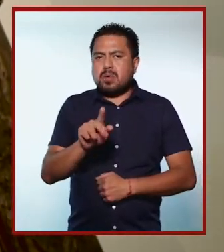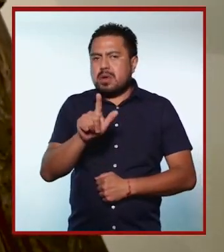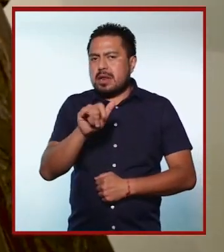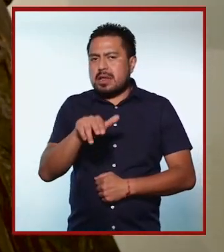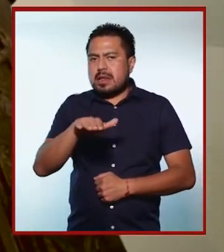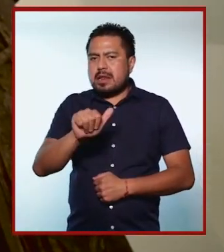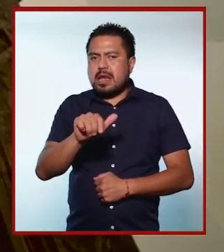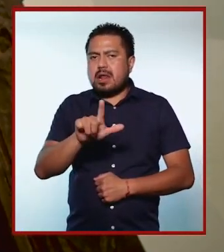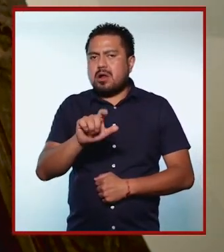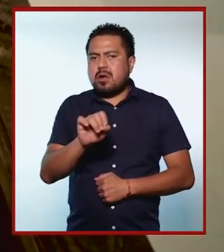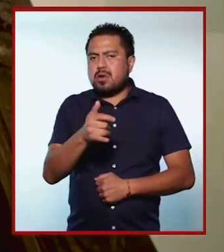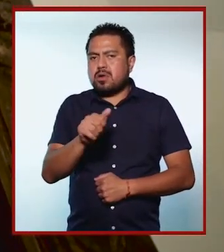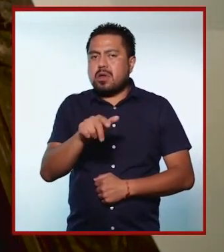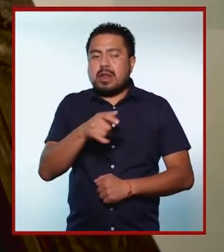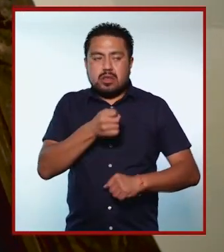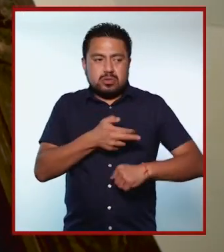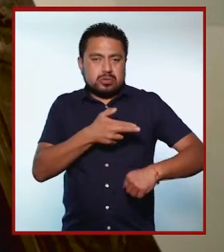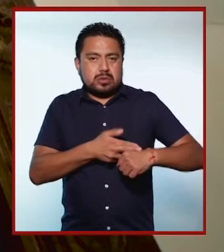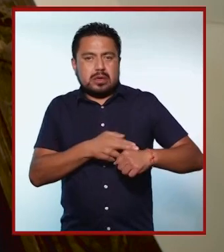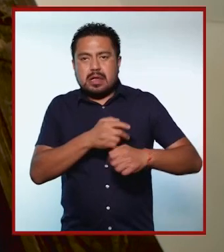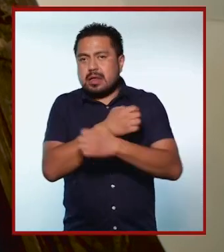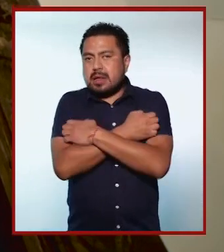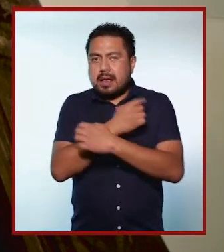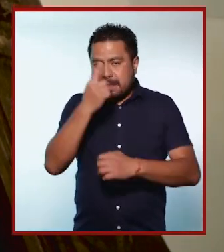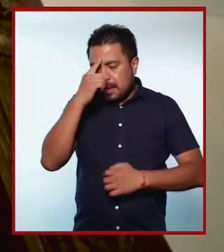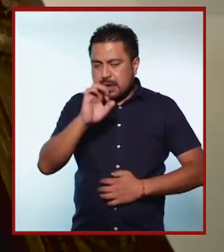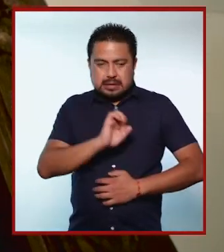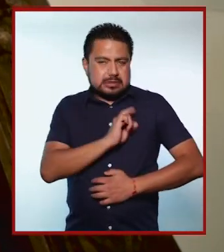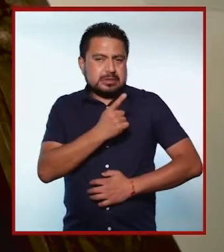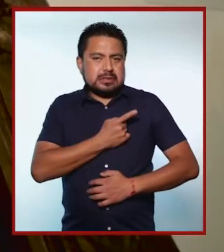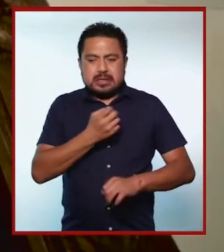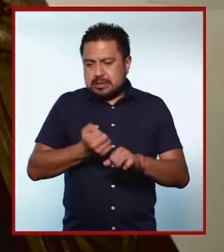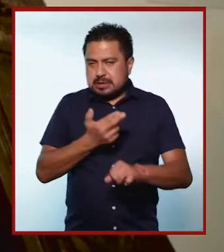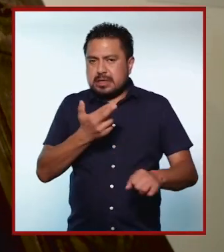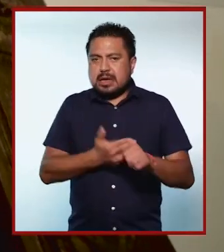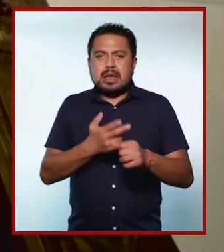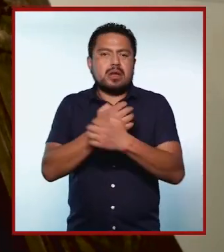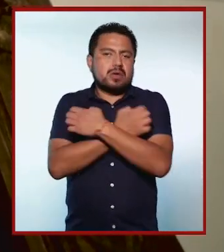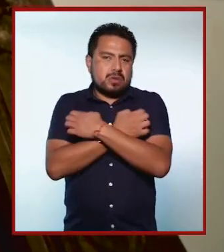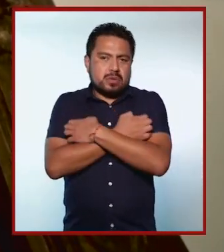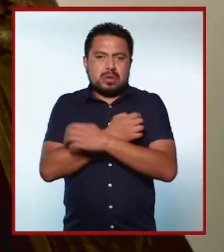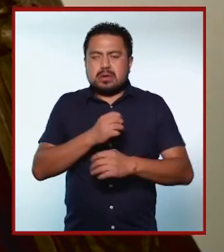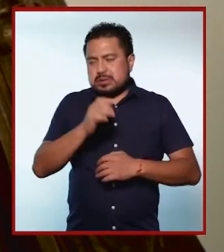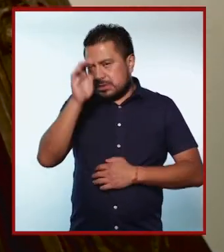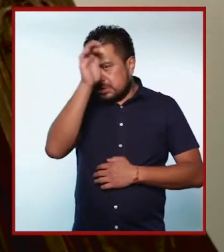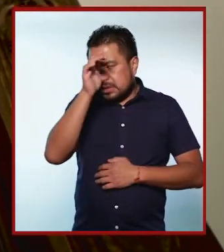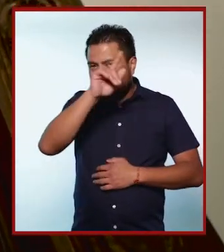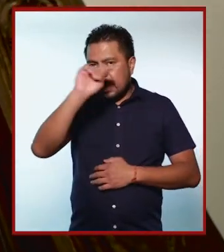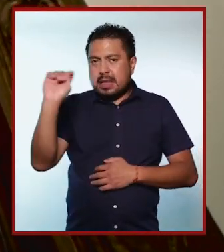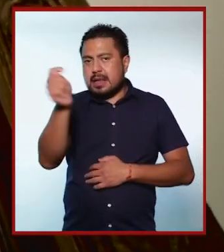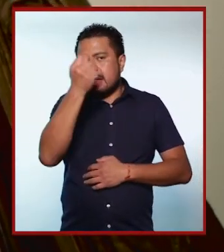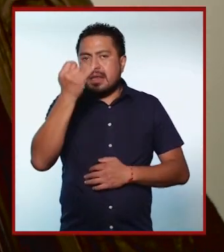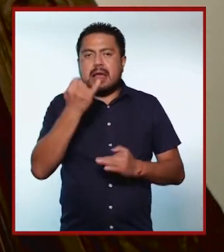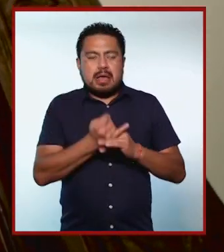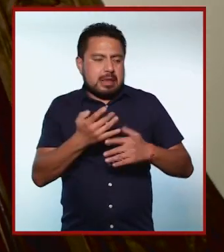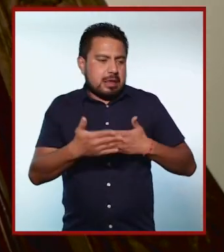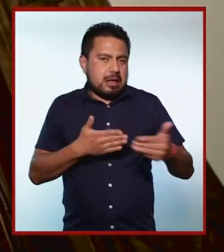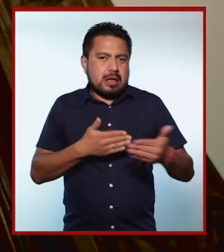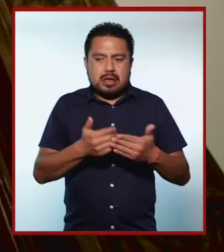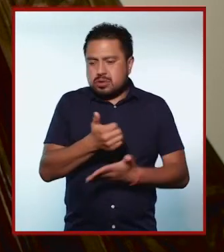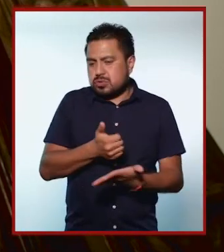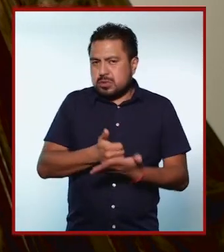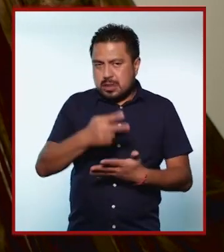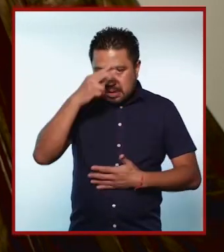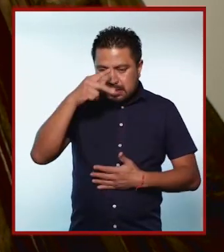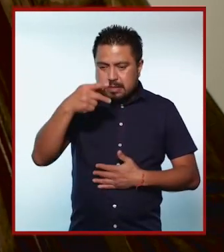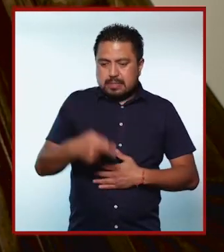Paulina Loyola Díaz. Ella es subdirectora de Educación para la Salud de la Secretaría de Educación, Ciencia, Tecnología e